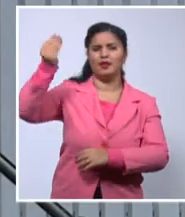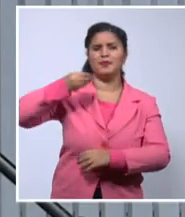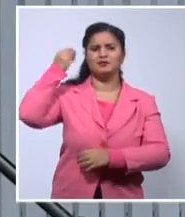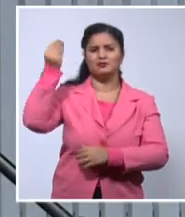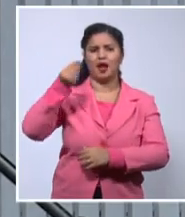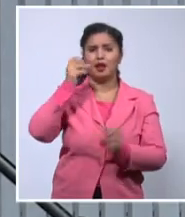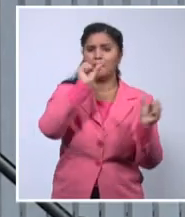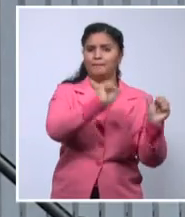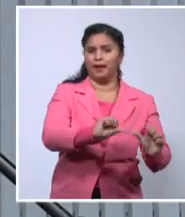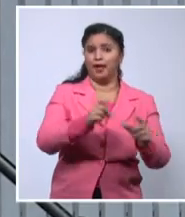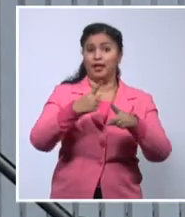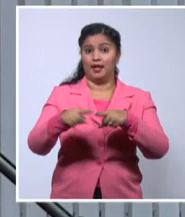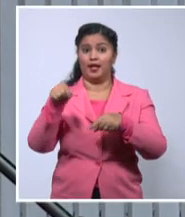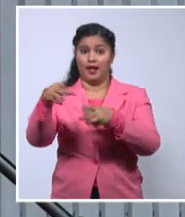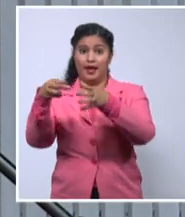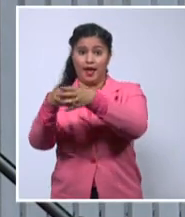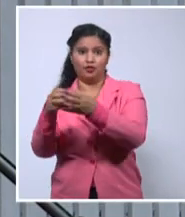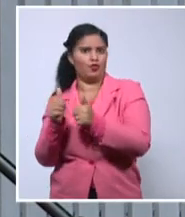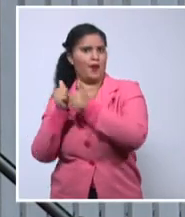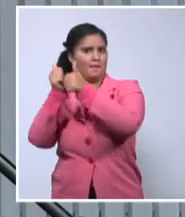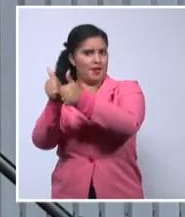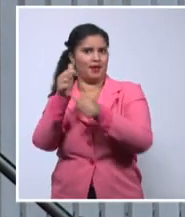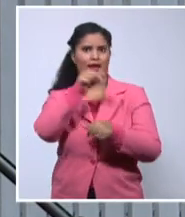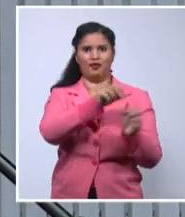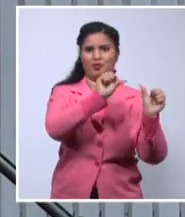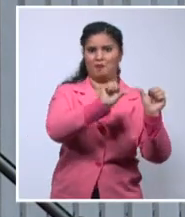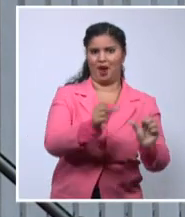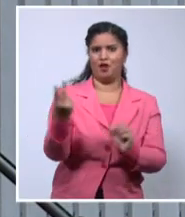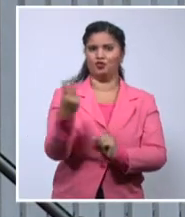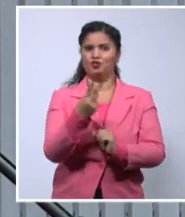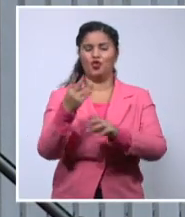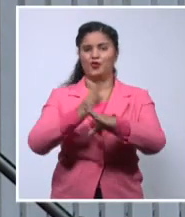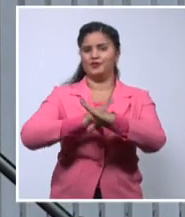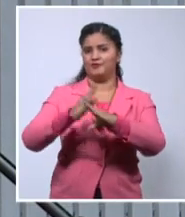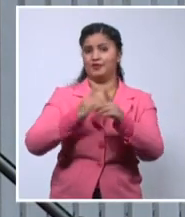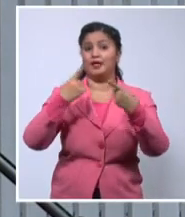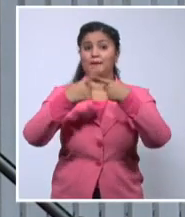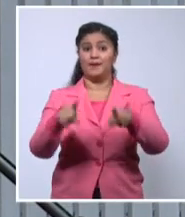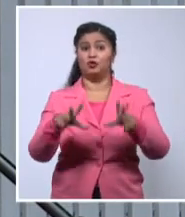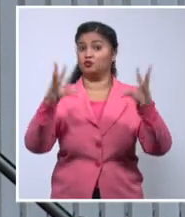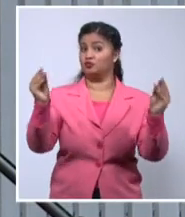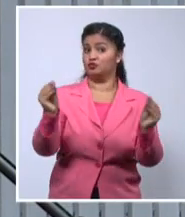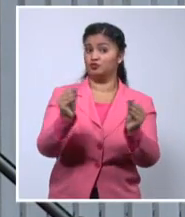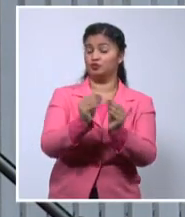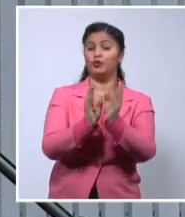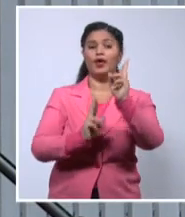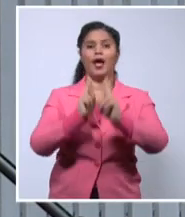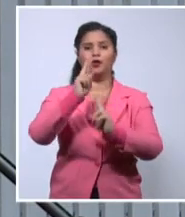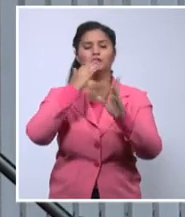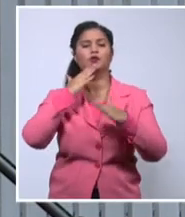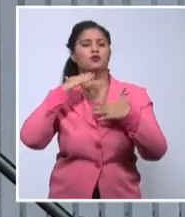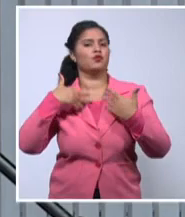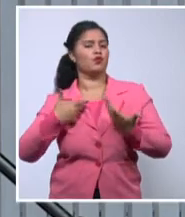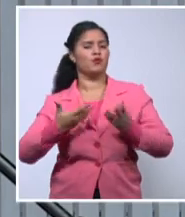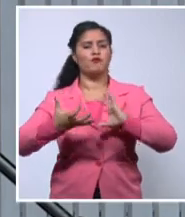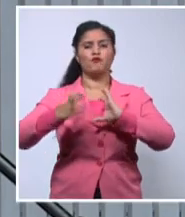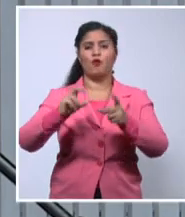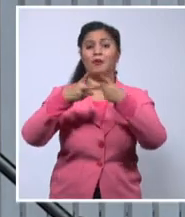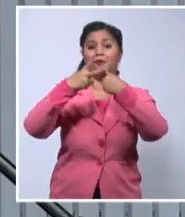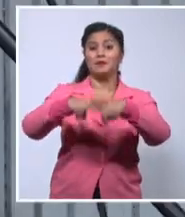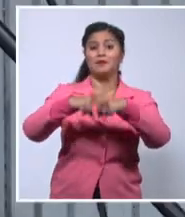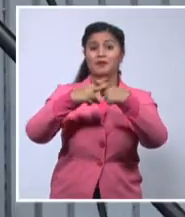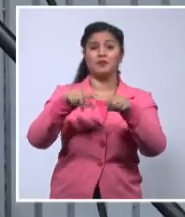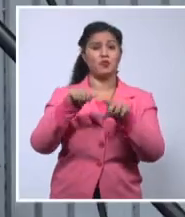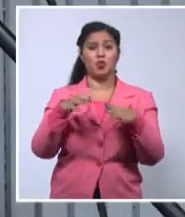población de artistas que tienen otra manera de pensar. Pero lo que sí estamos todos de acuerdo es que el diálogo es la manera para generar cualquier